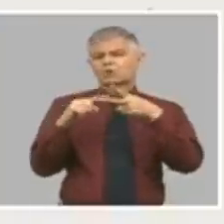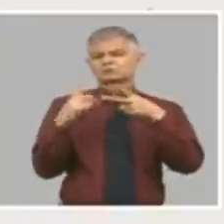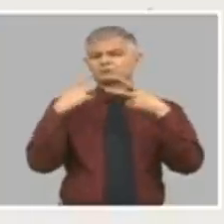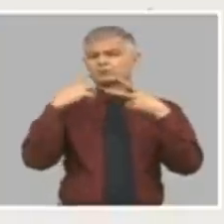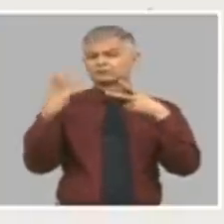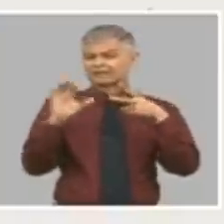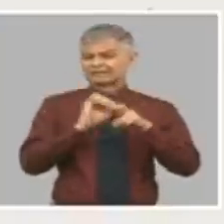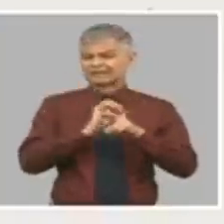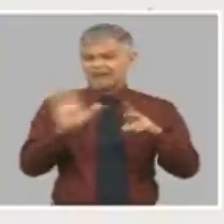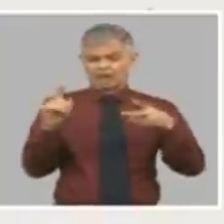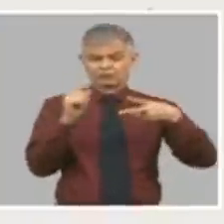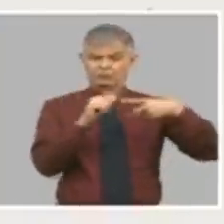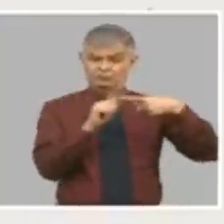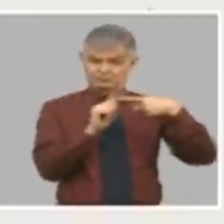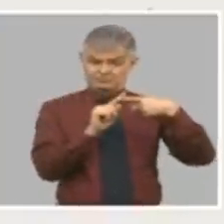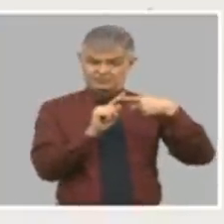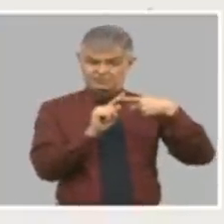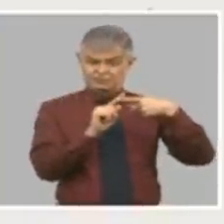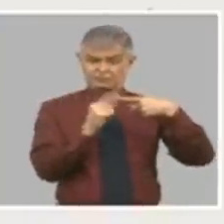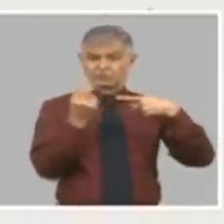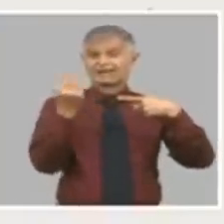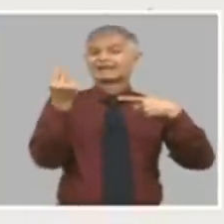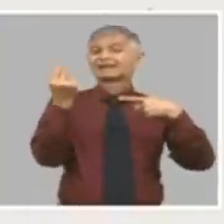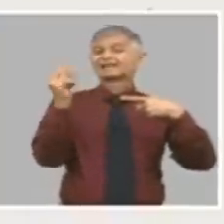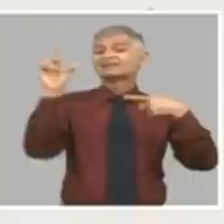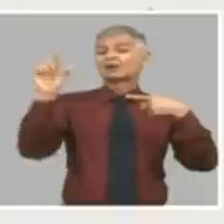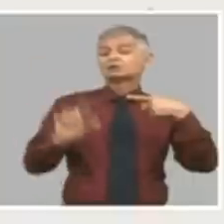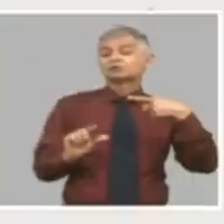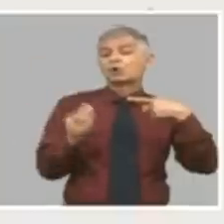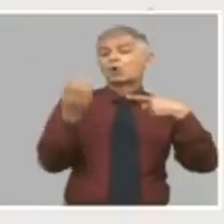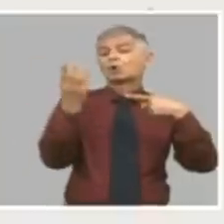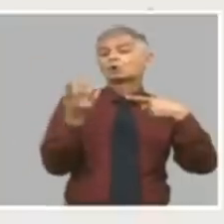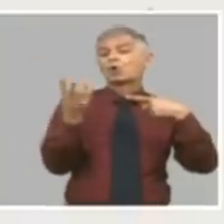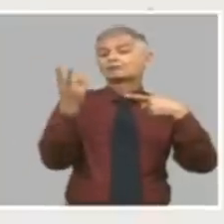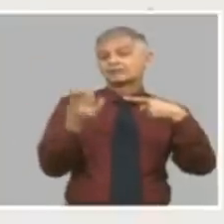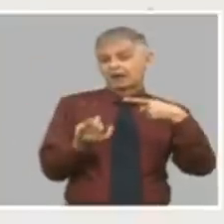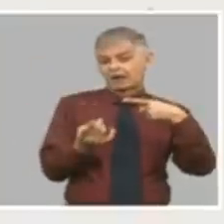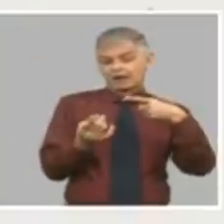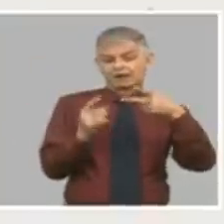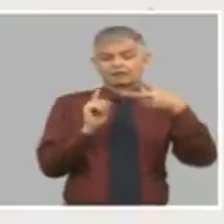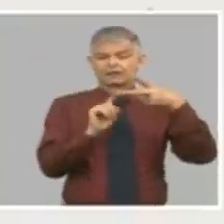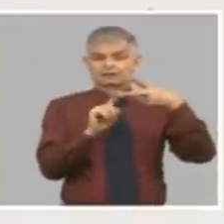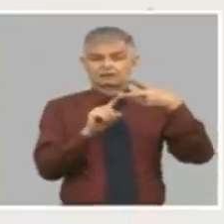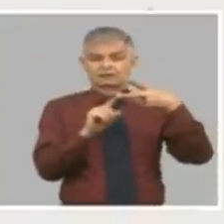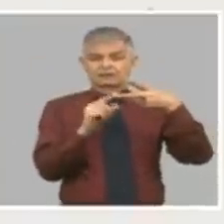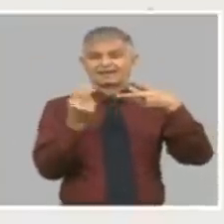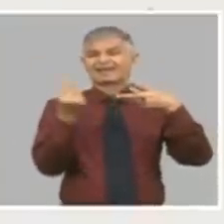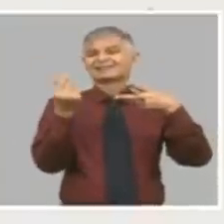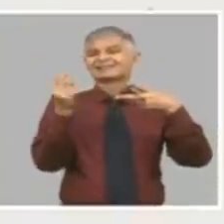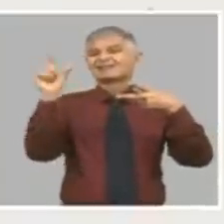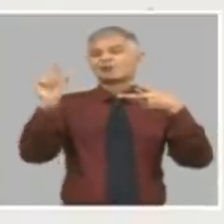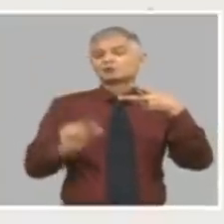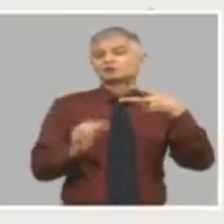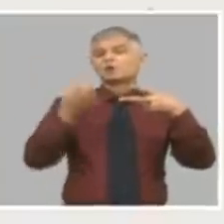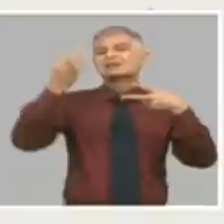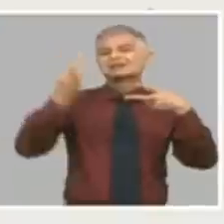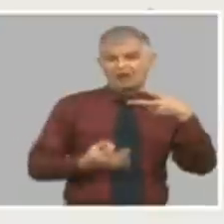claros uno devaluación nominal y dos devaluación real